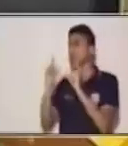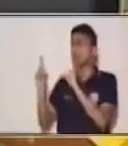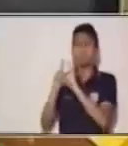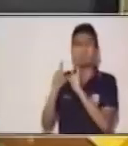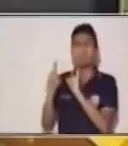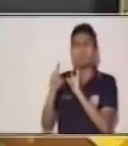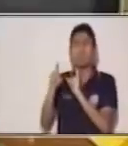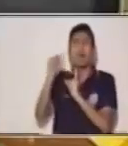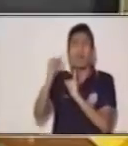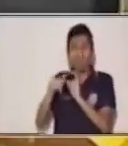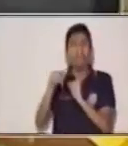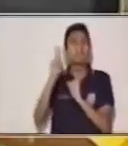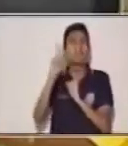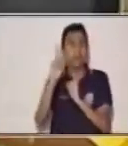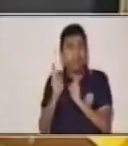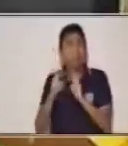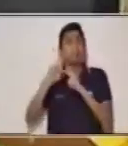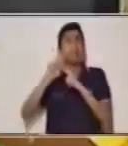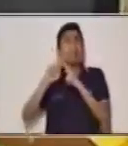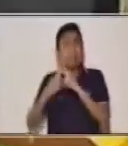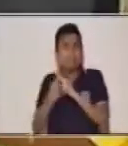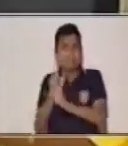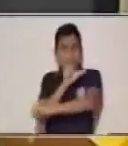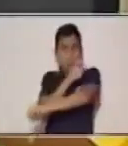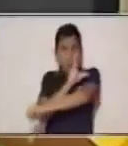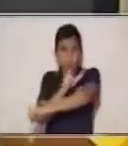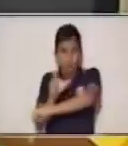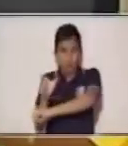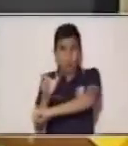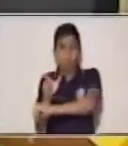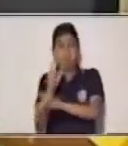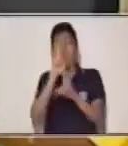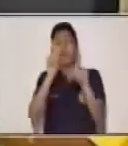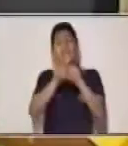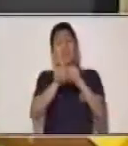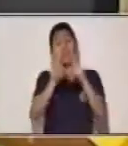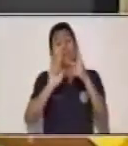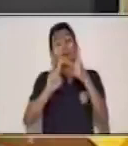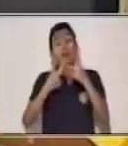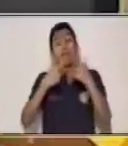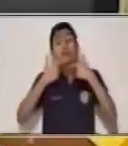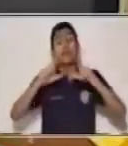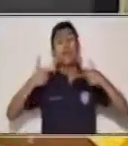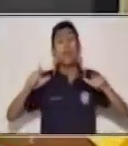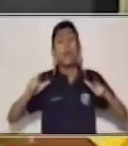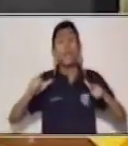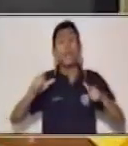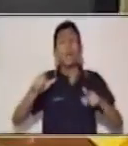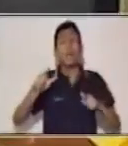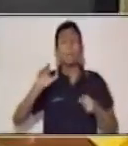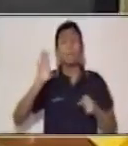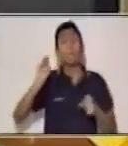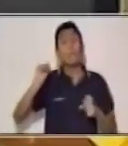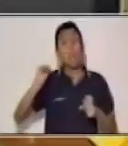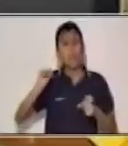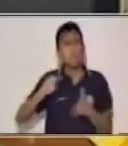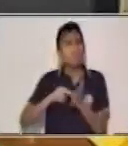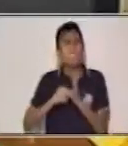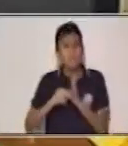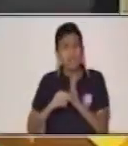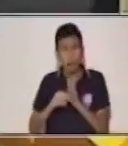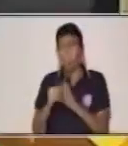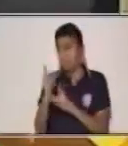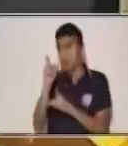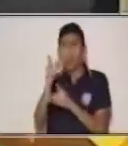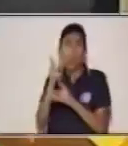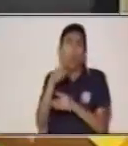parte tiene que ver mucho con el cuento. También se remonta al lenguaje verbal, la necesidad de comunicarte. Entonces, también